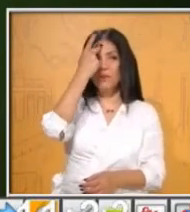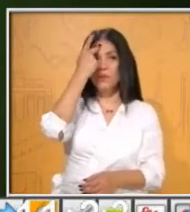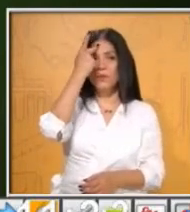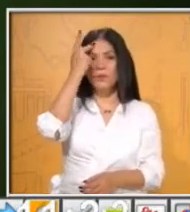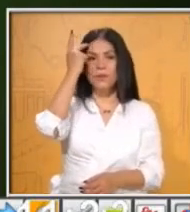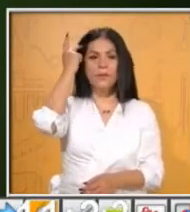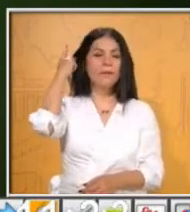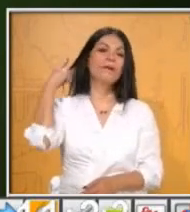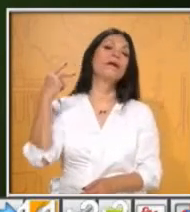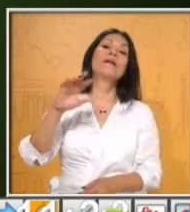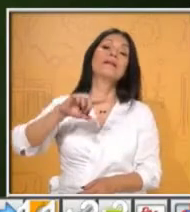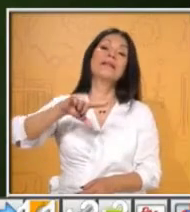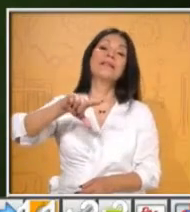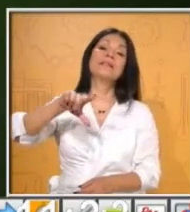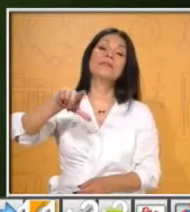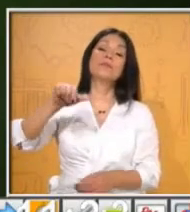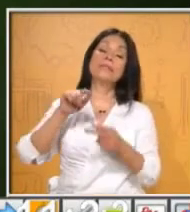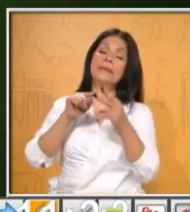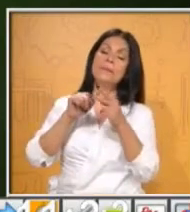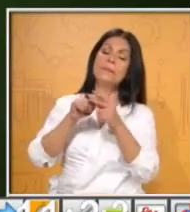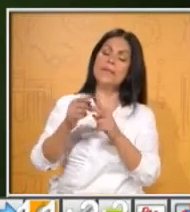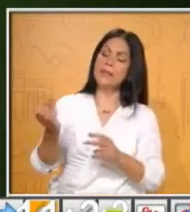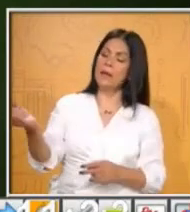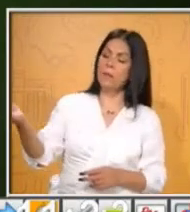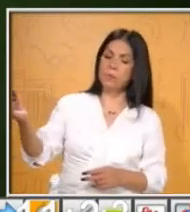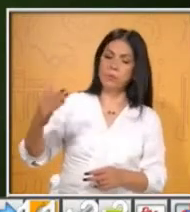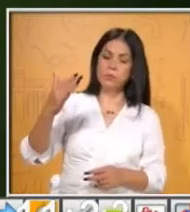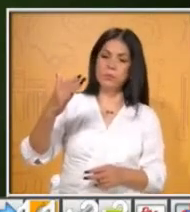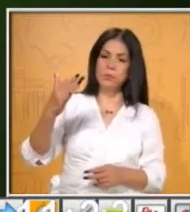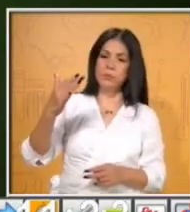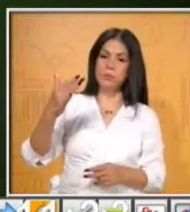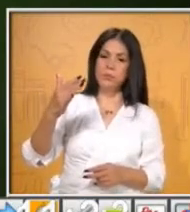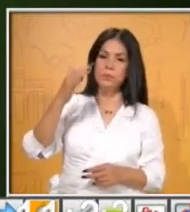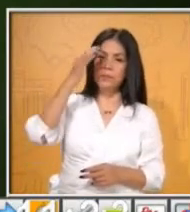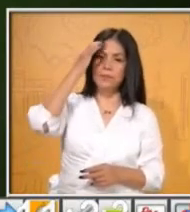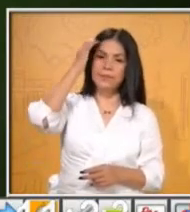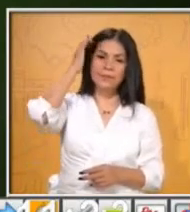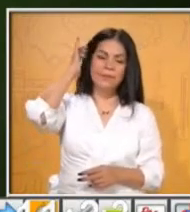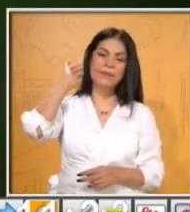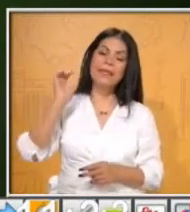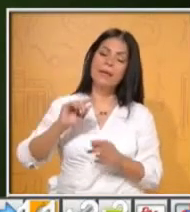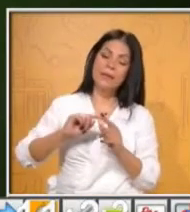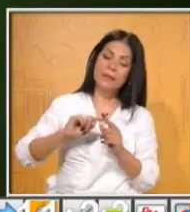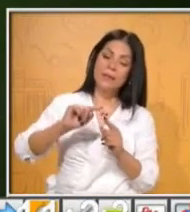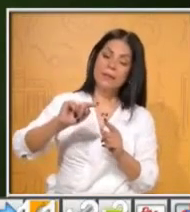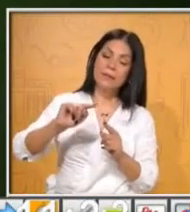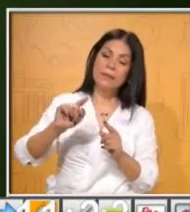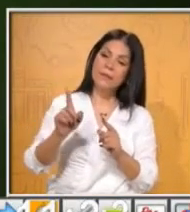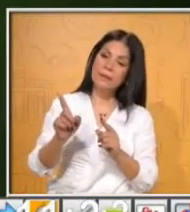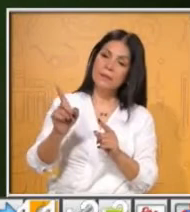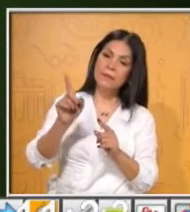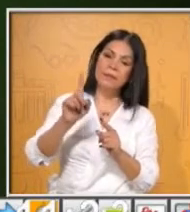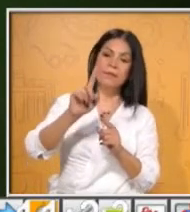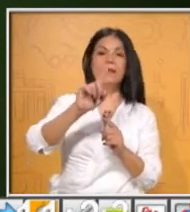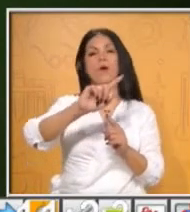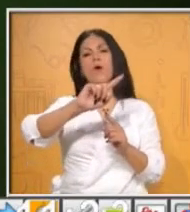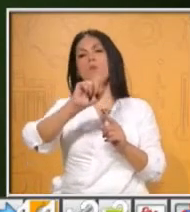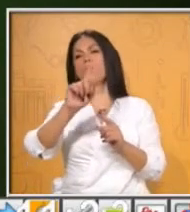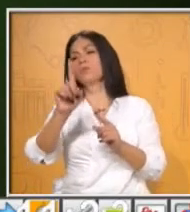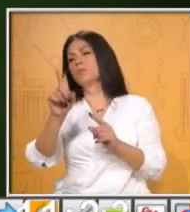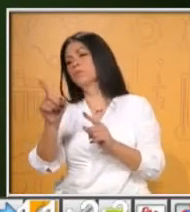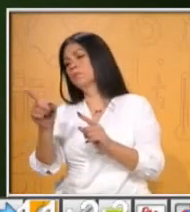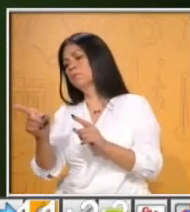jugador que inicie debe lanzar el dado y avanzar en el sentido que indica la flecha, de acuerdo con la información de la tabla.